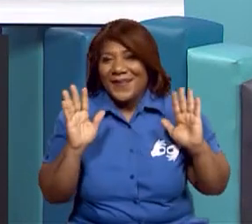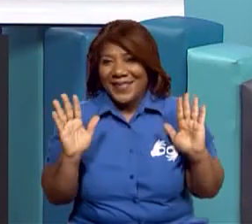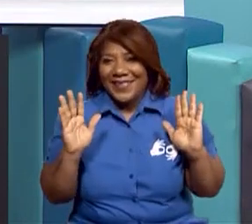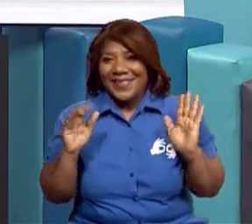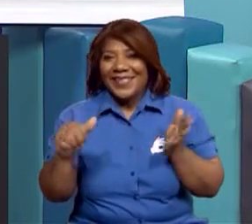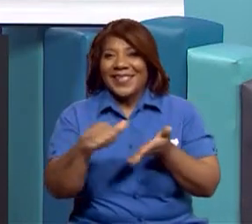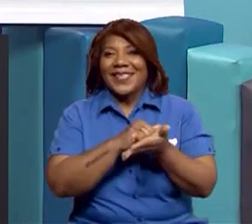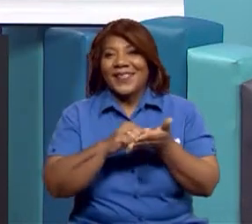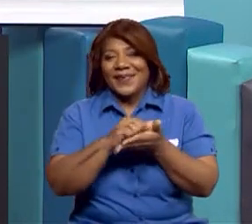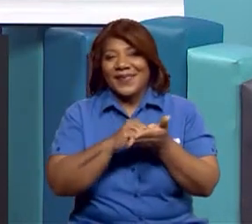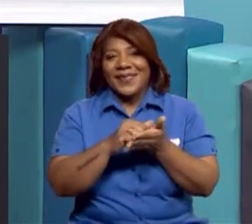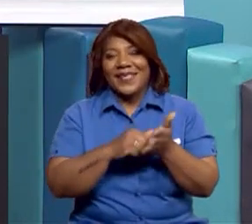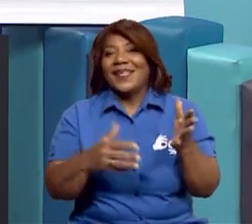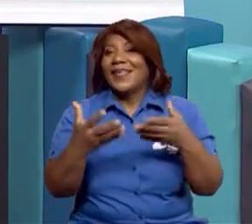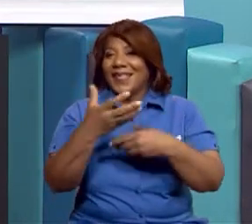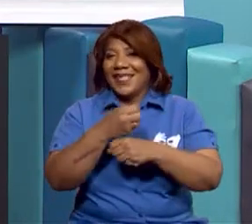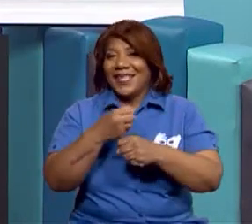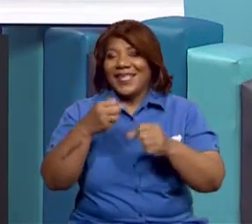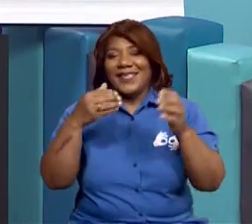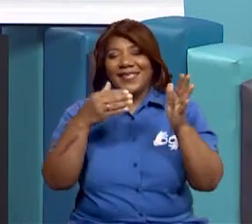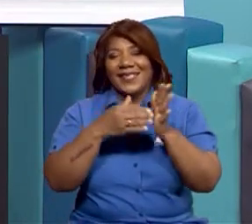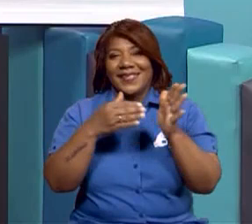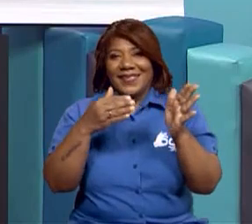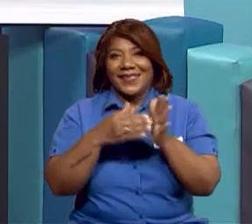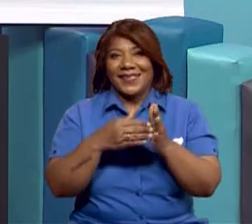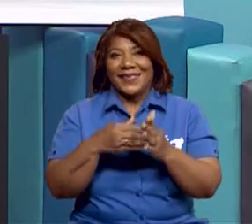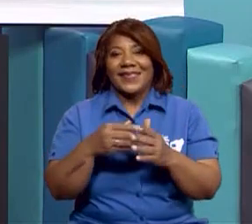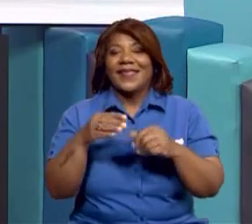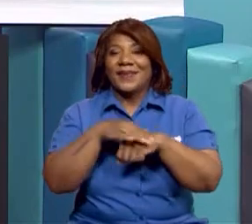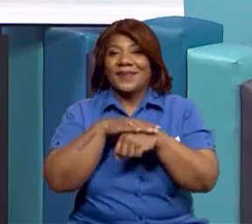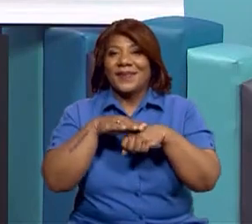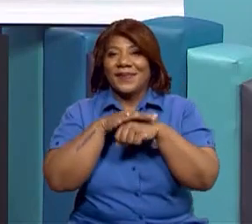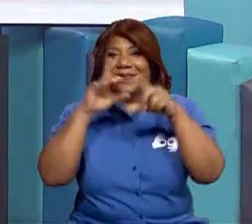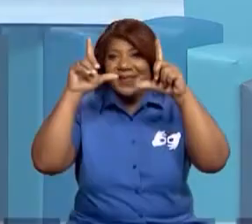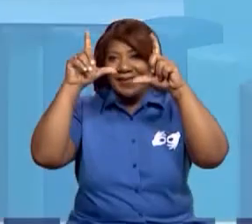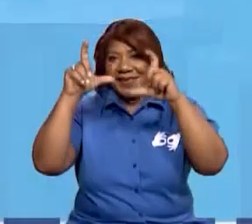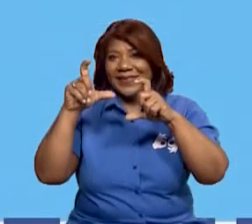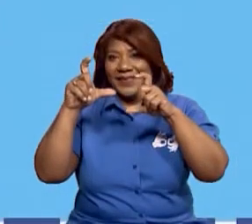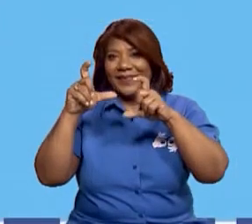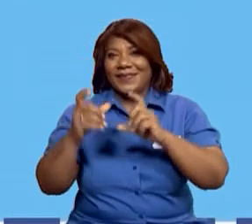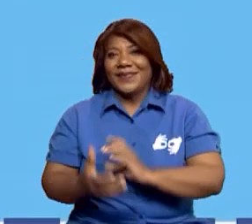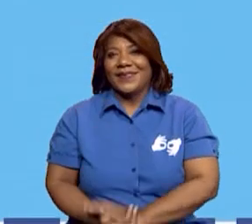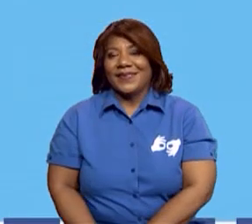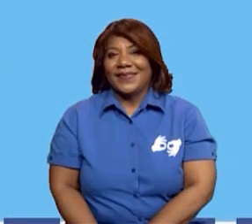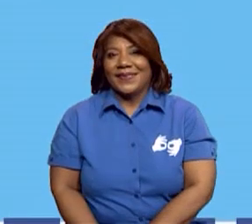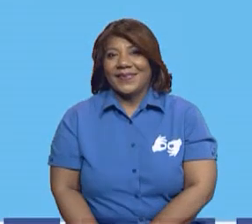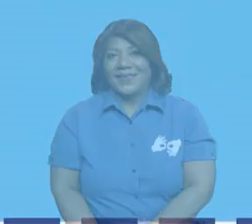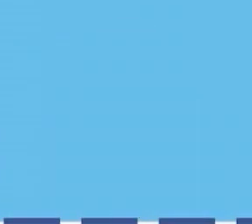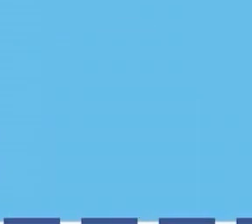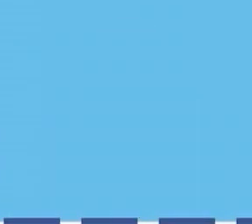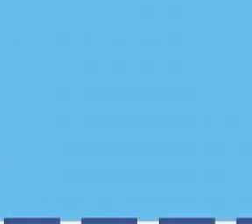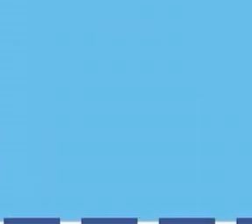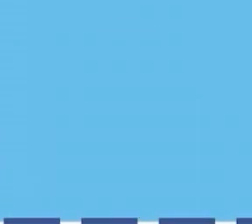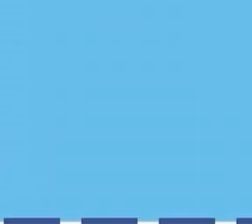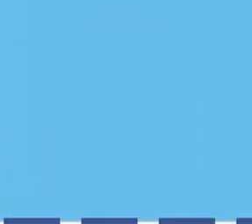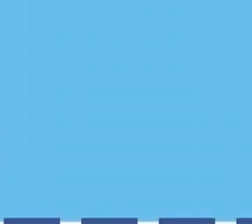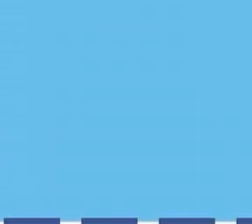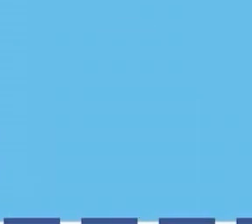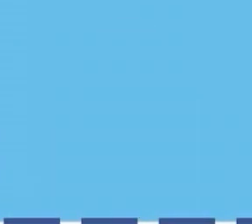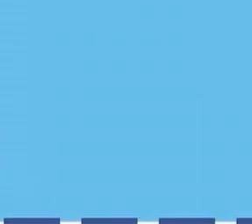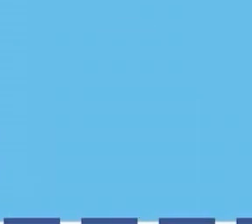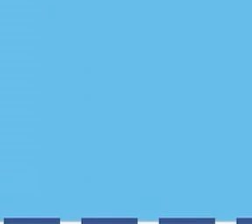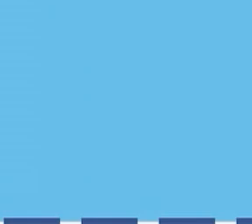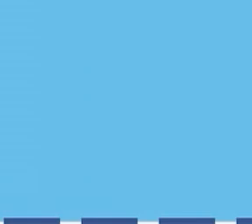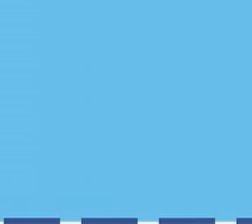Inténtalo nuevamente. Muy bien. Vamos a tomar esa captura de pantalla, esta actividad, para que la puedas realizar en casa con ayuda de tus